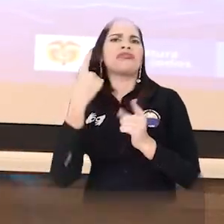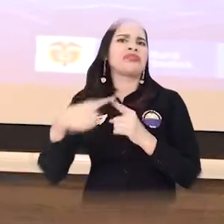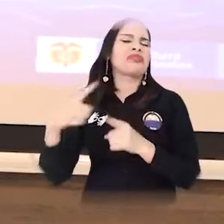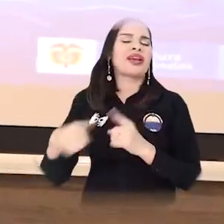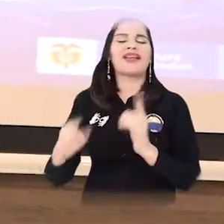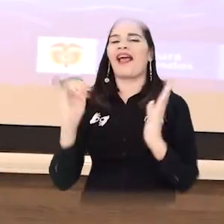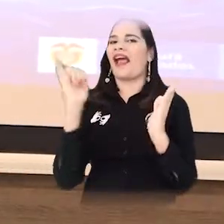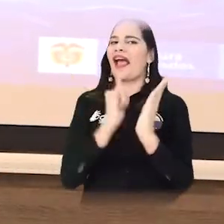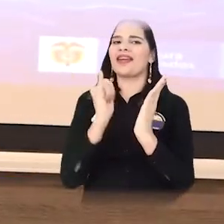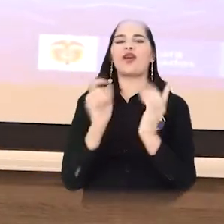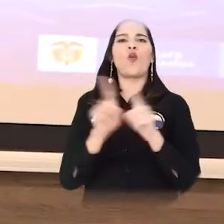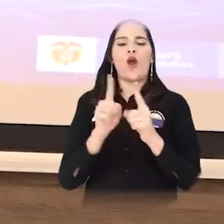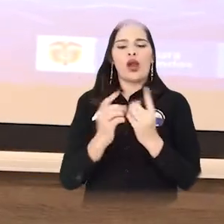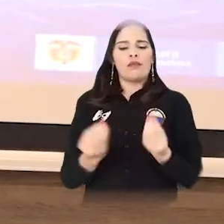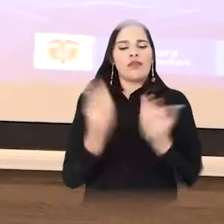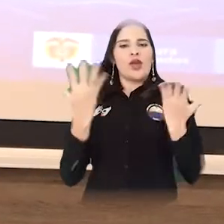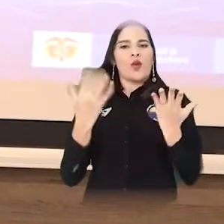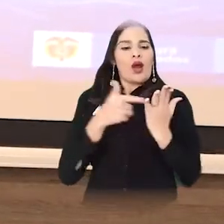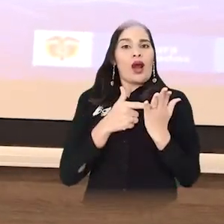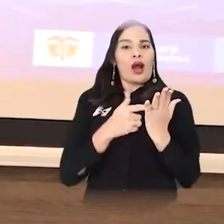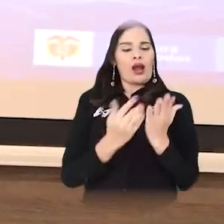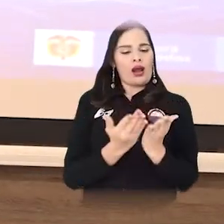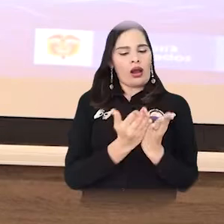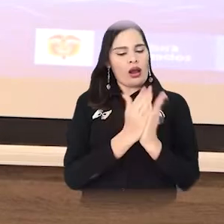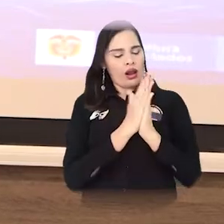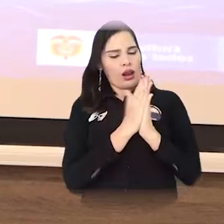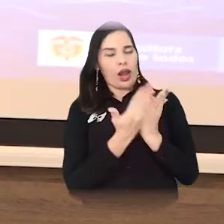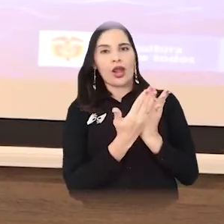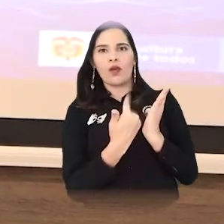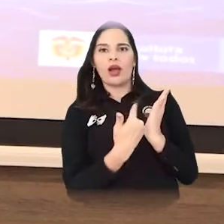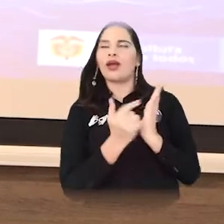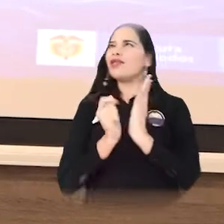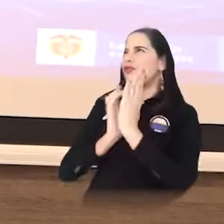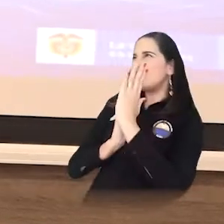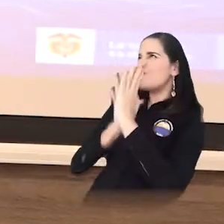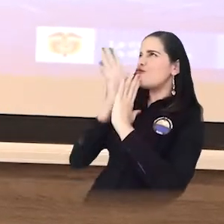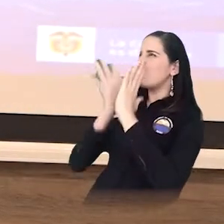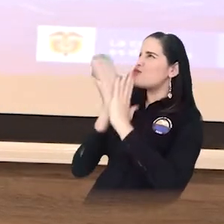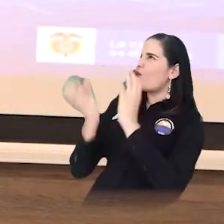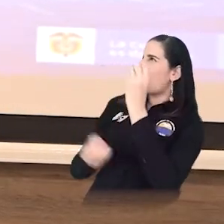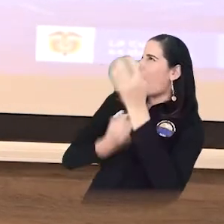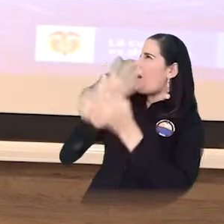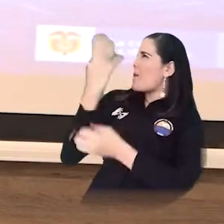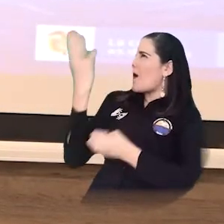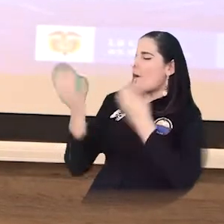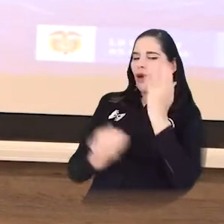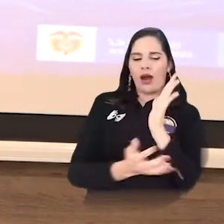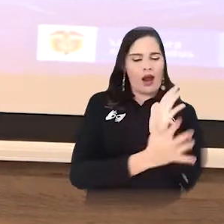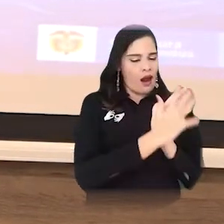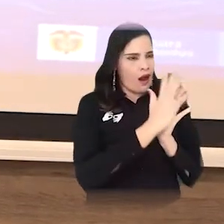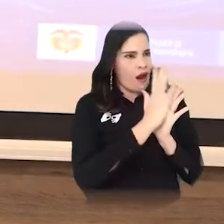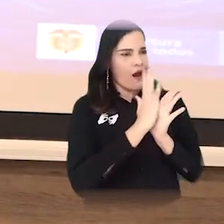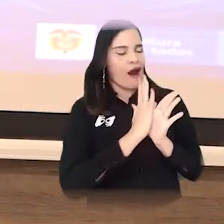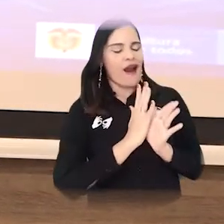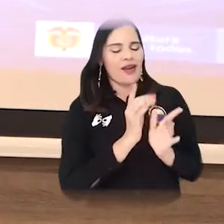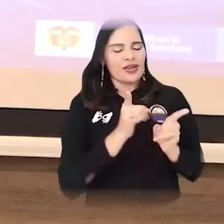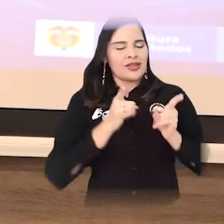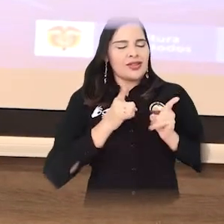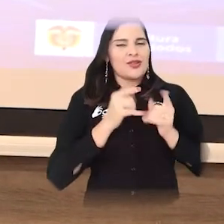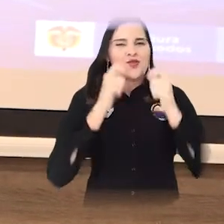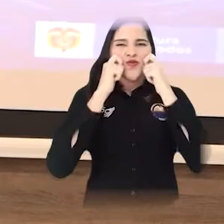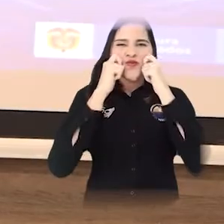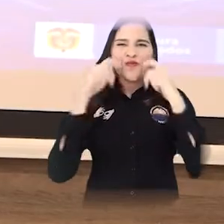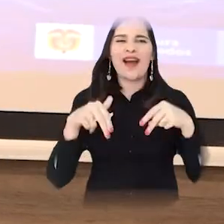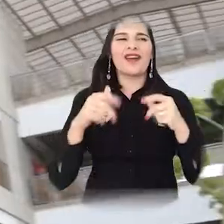seguirá estando ahí vivo, para seguir contando y dando testimonio de lo que nos hace humanos, de lo que nos hace libres,